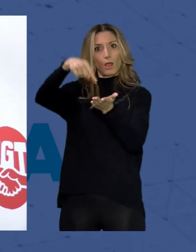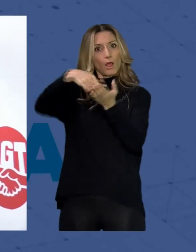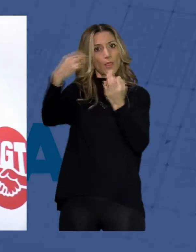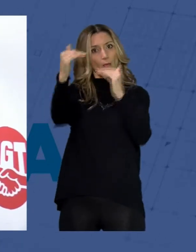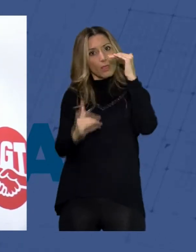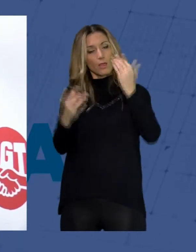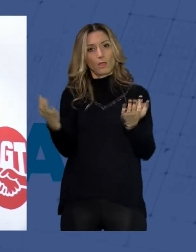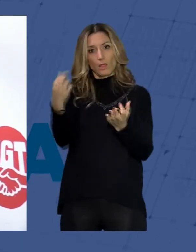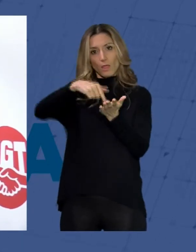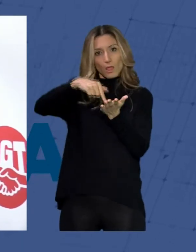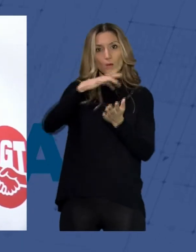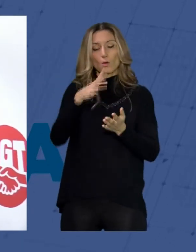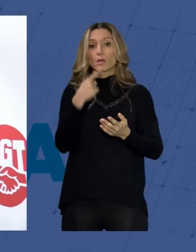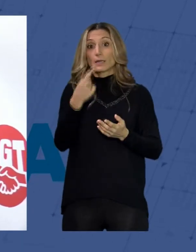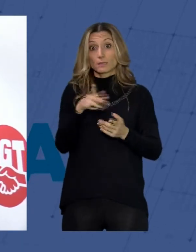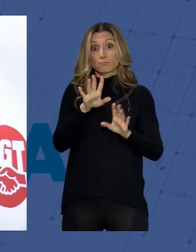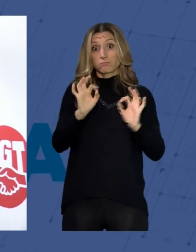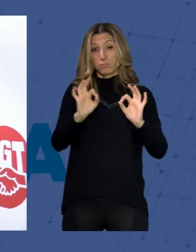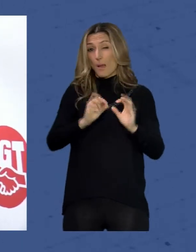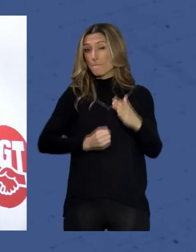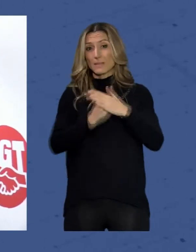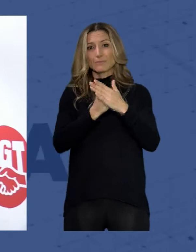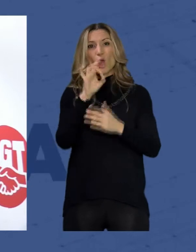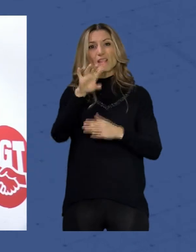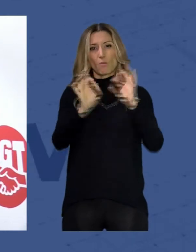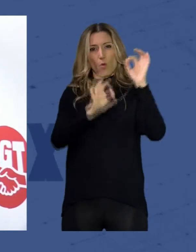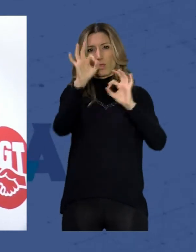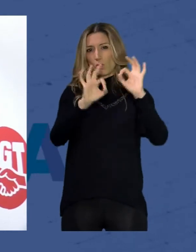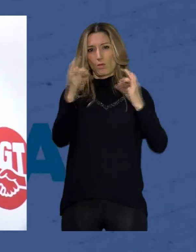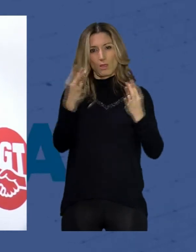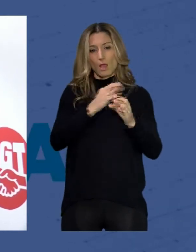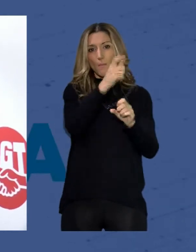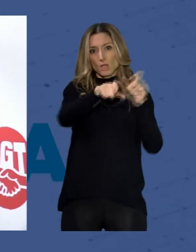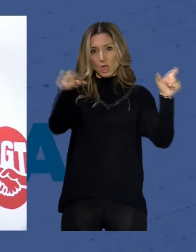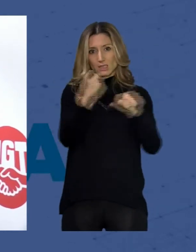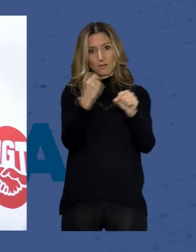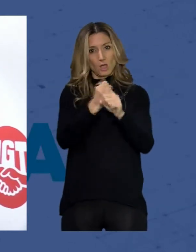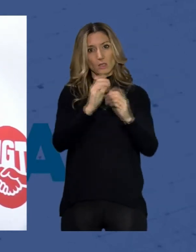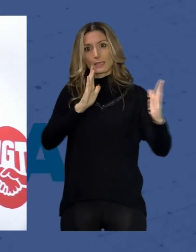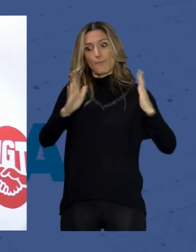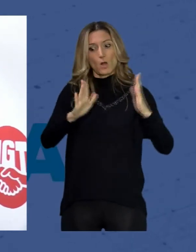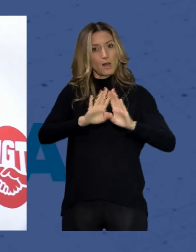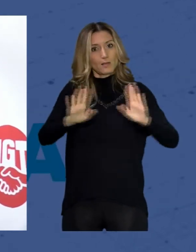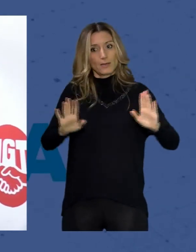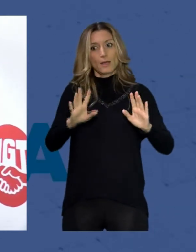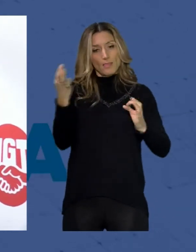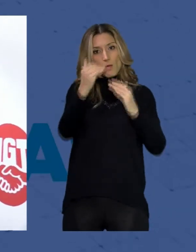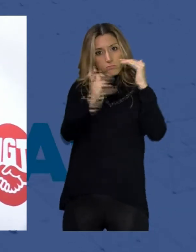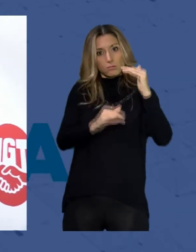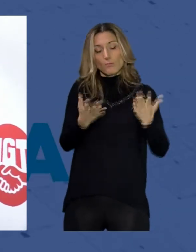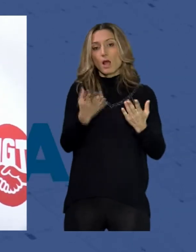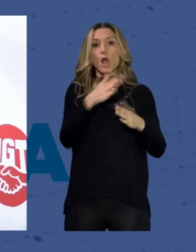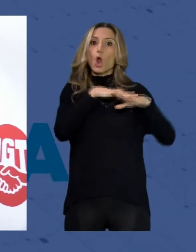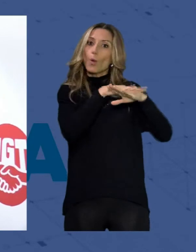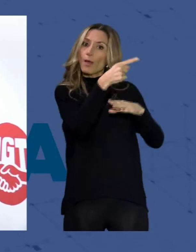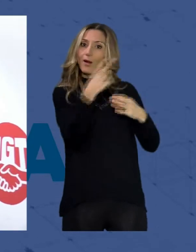bajo y que debería ver por la empresa como máximo el 15% de trabajadores temporales, con lo cual es una cuestión que el Gobierno tiene que tomarse